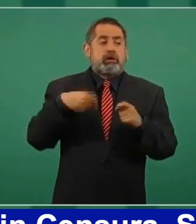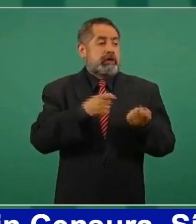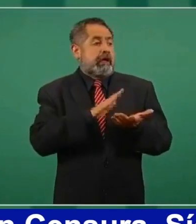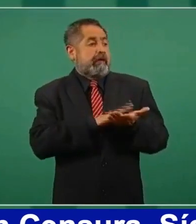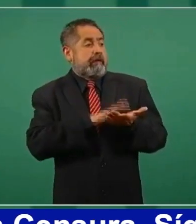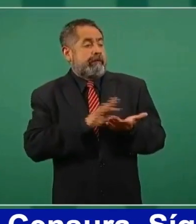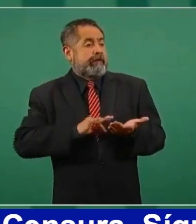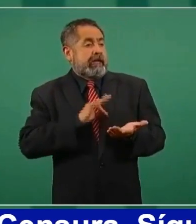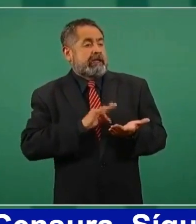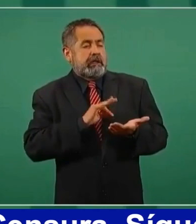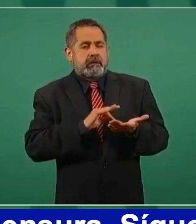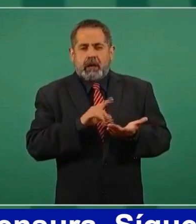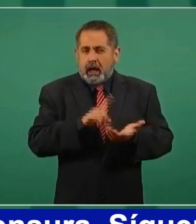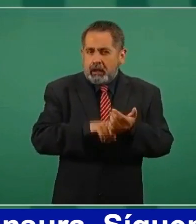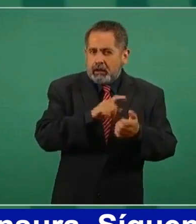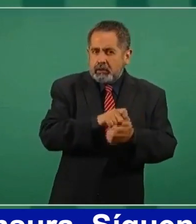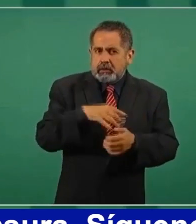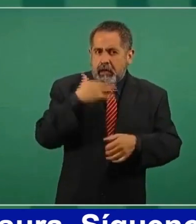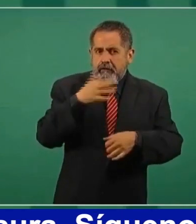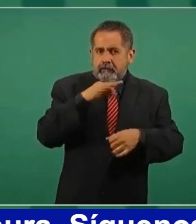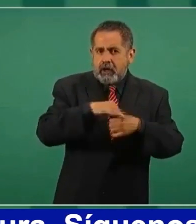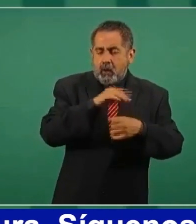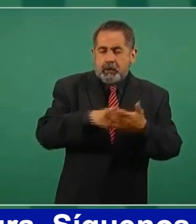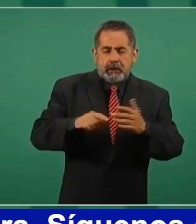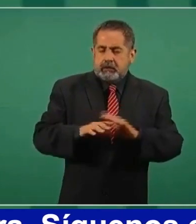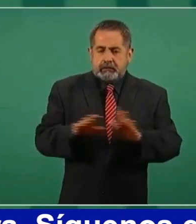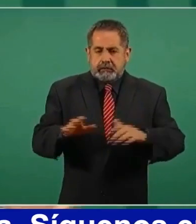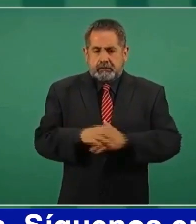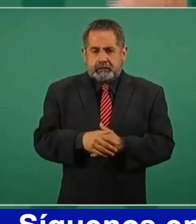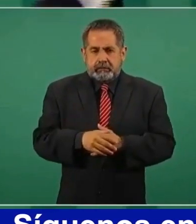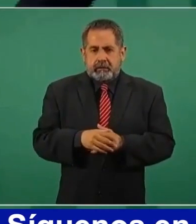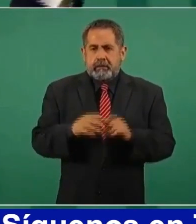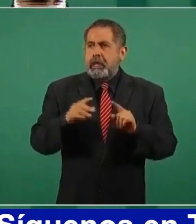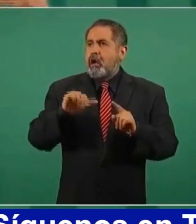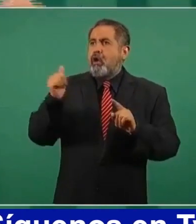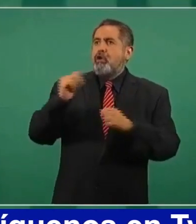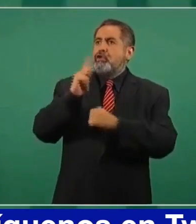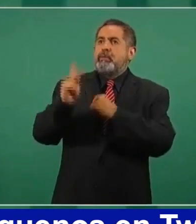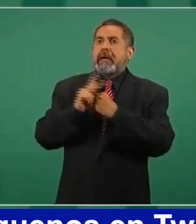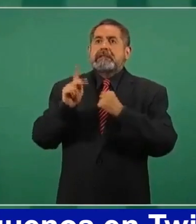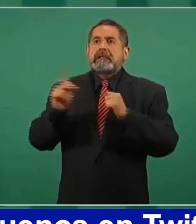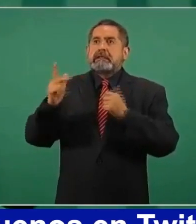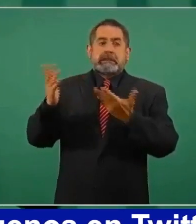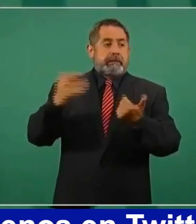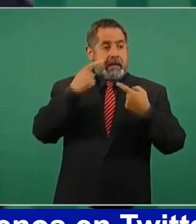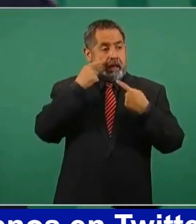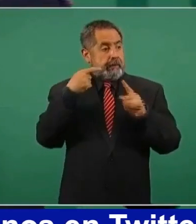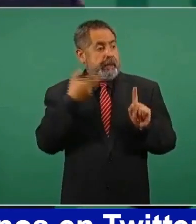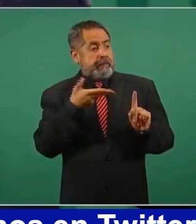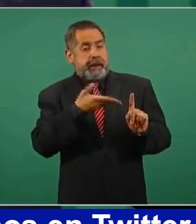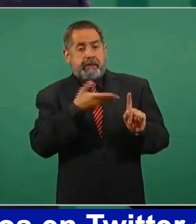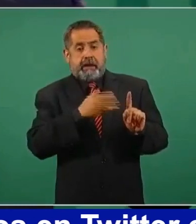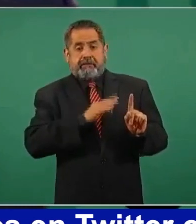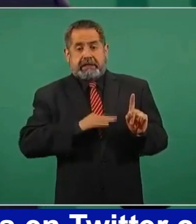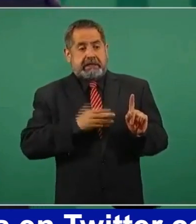mediante fraude. Se buscaba legitimar con el apoyo externo